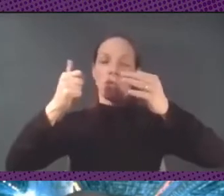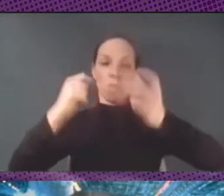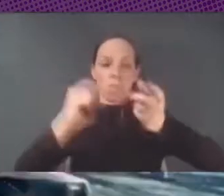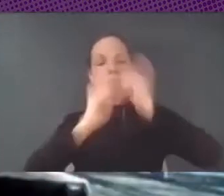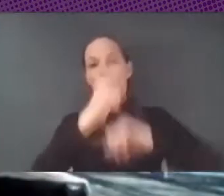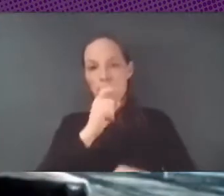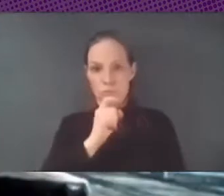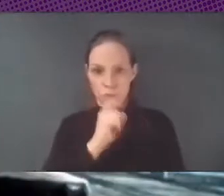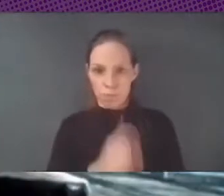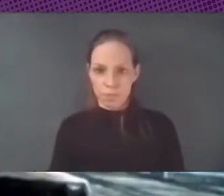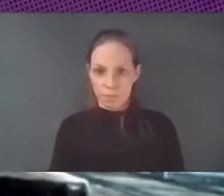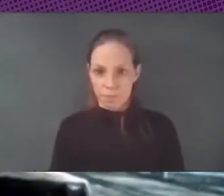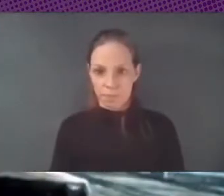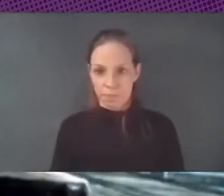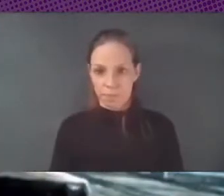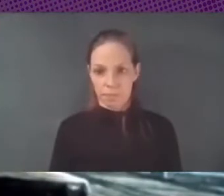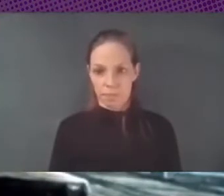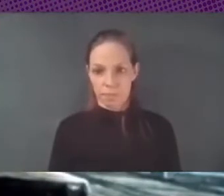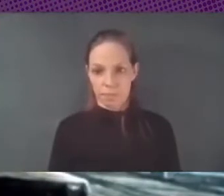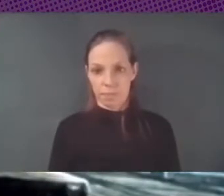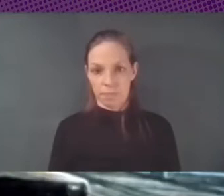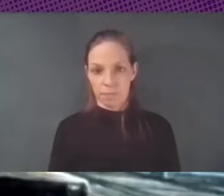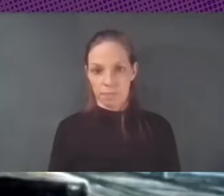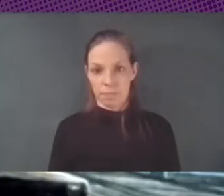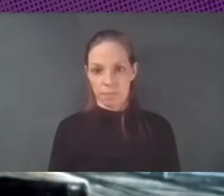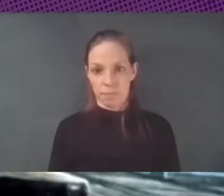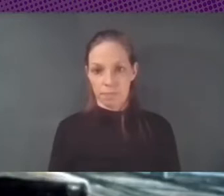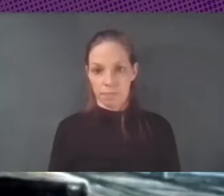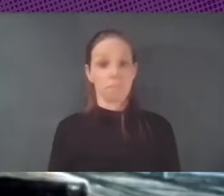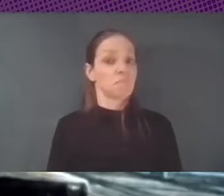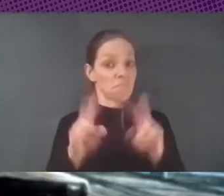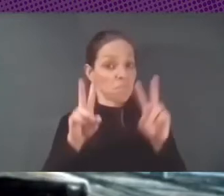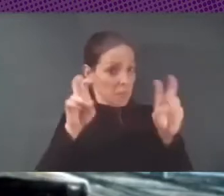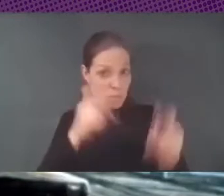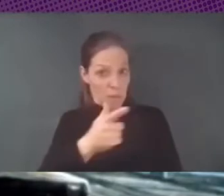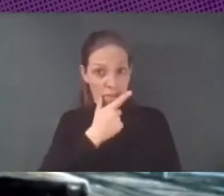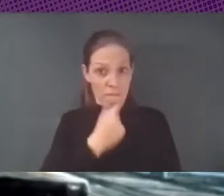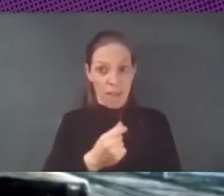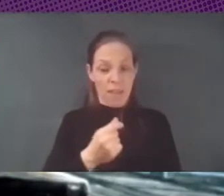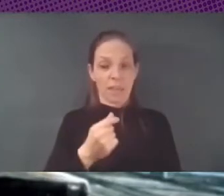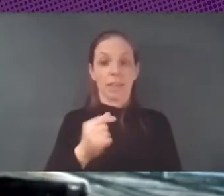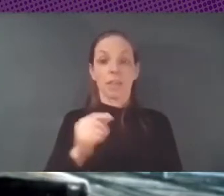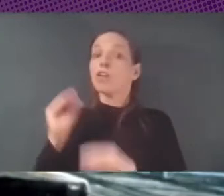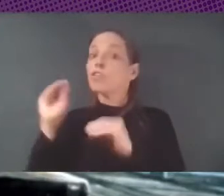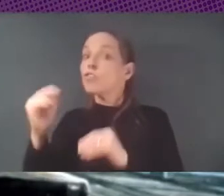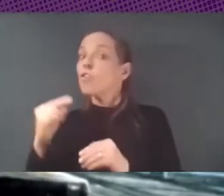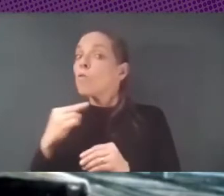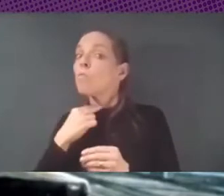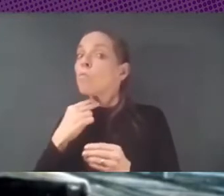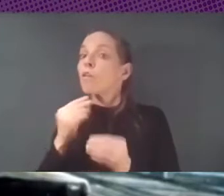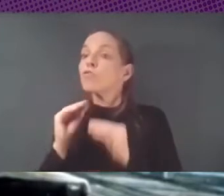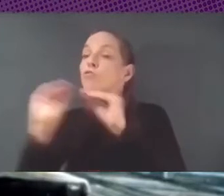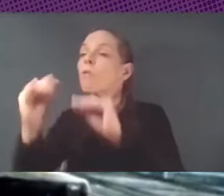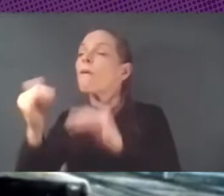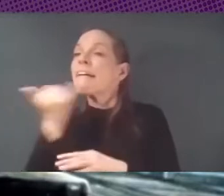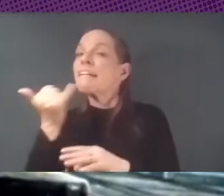Claro, bueno, la cuestión no es fácil. sea, ya el hecho de poder amplificar sus voces en sus propios idiomas y